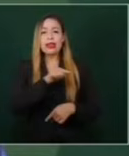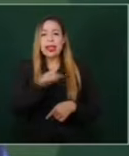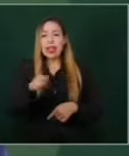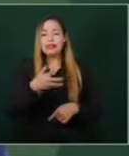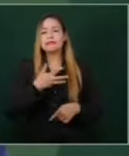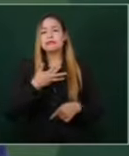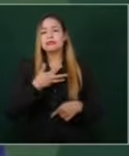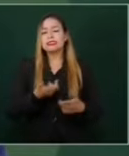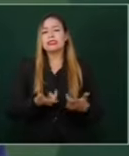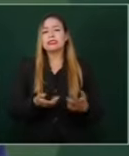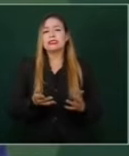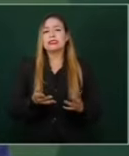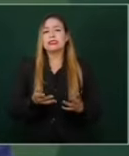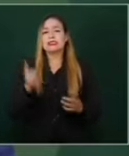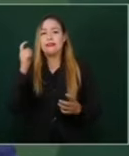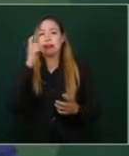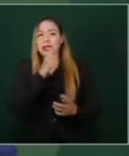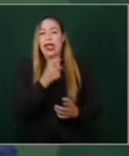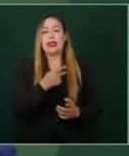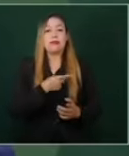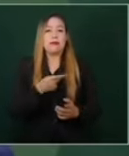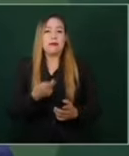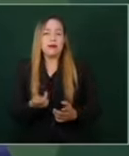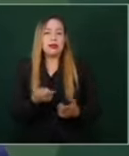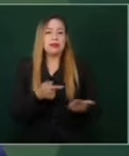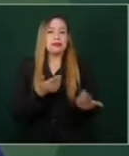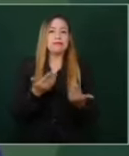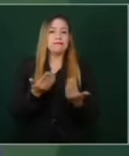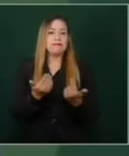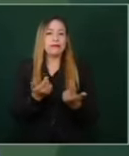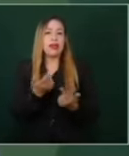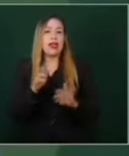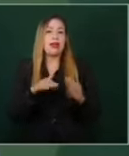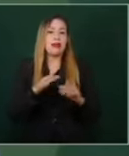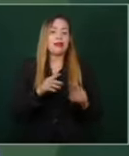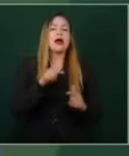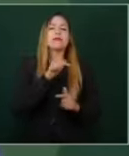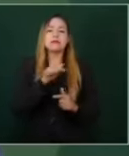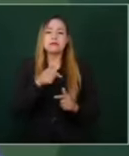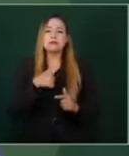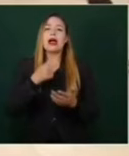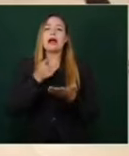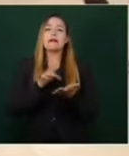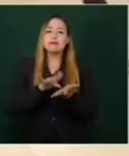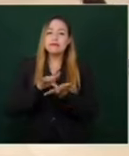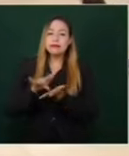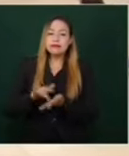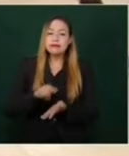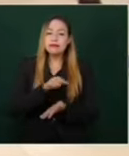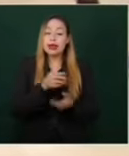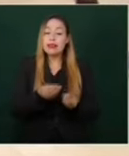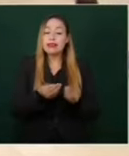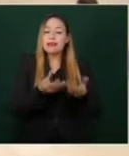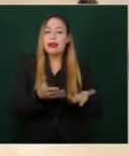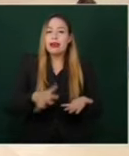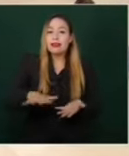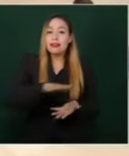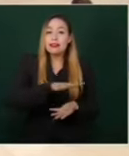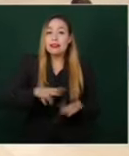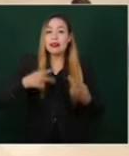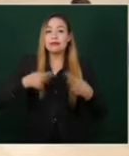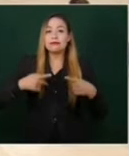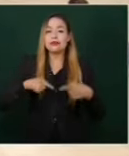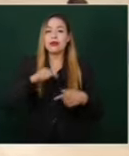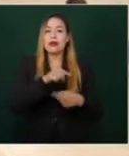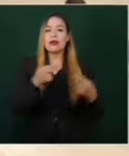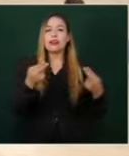para, con estos bancos de alimento, darle sobre todo a los niños y niñas de Nuevo León la nutrición